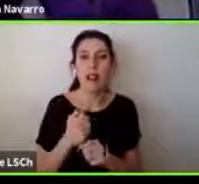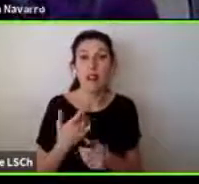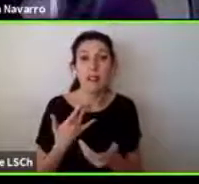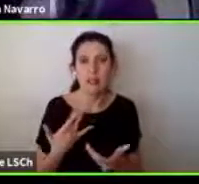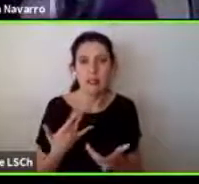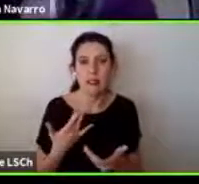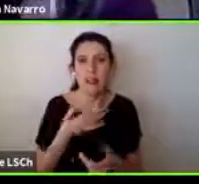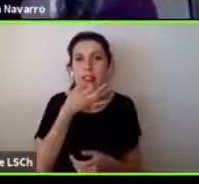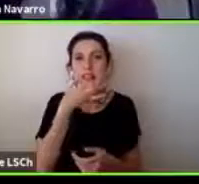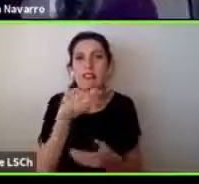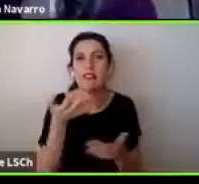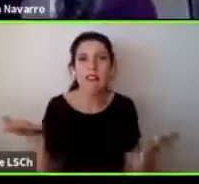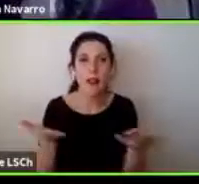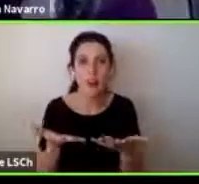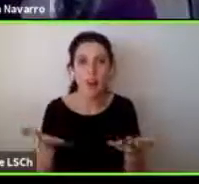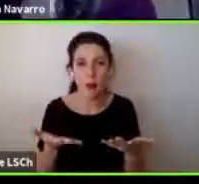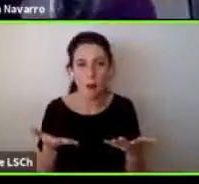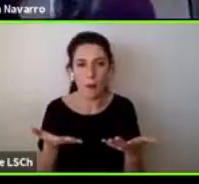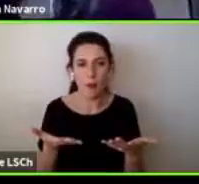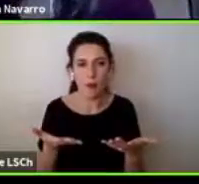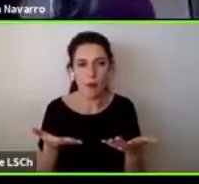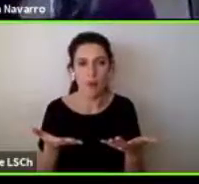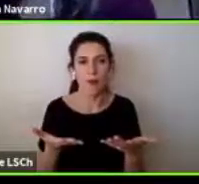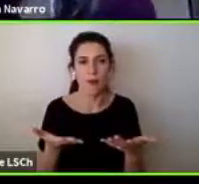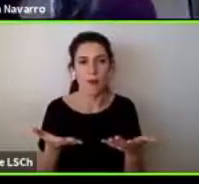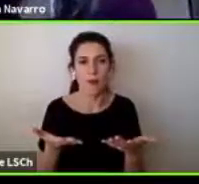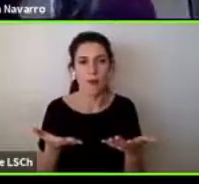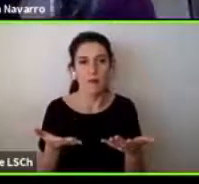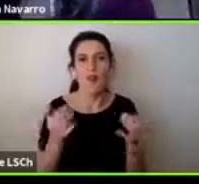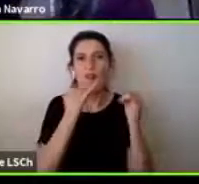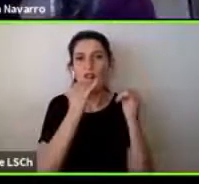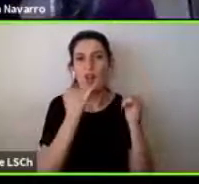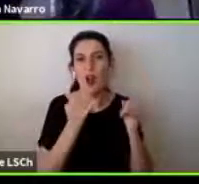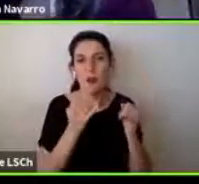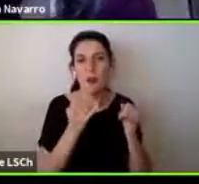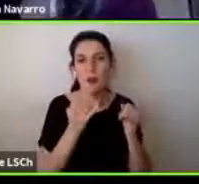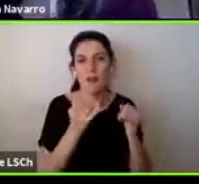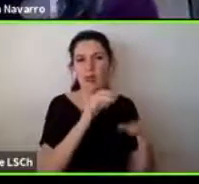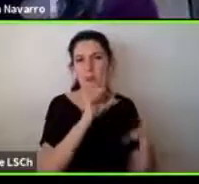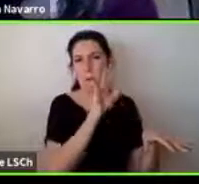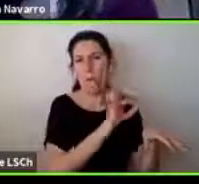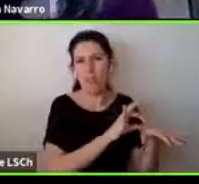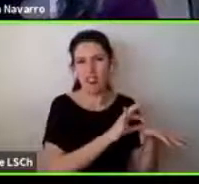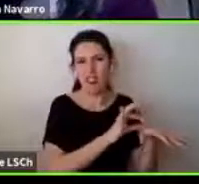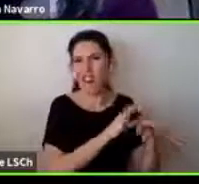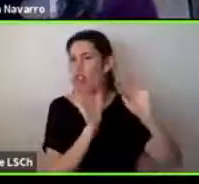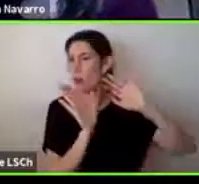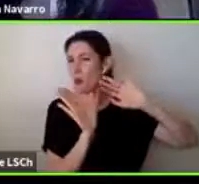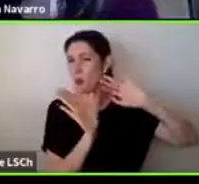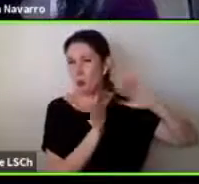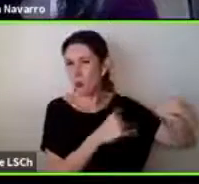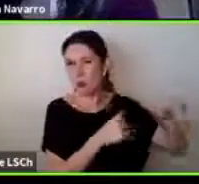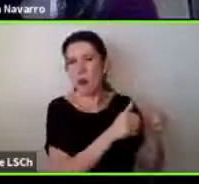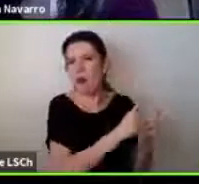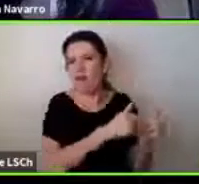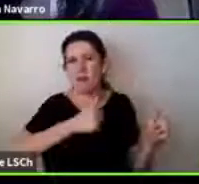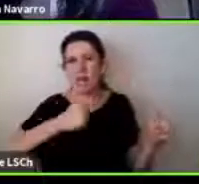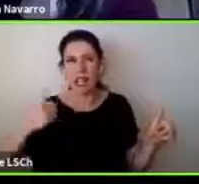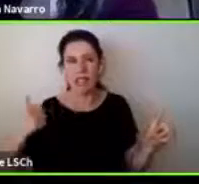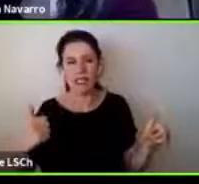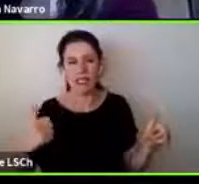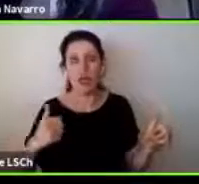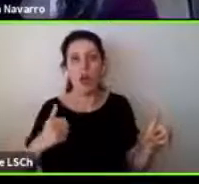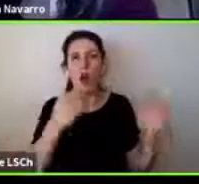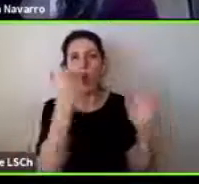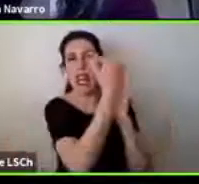de una manera que se alejara del modelo médico se alejara necesariamente de esta lista de síntomas que